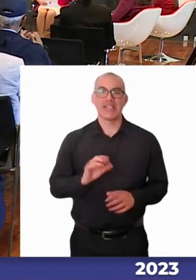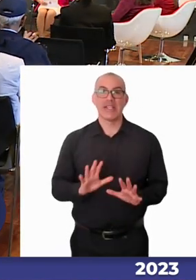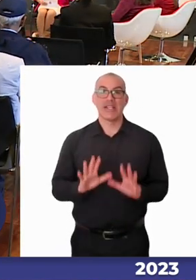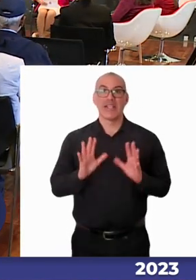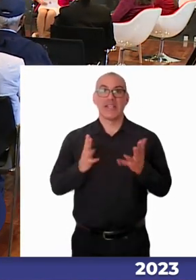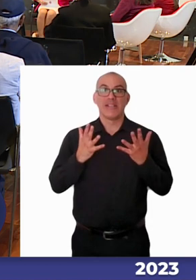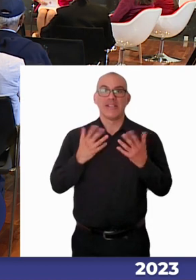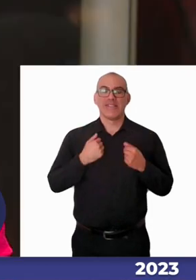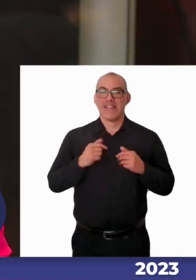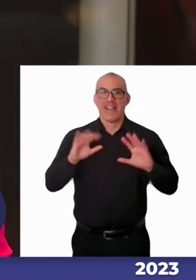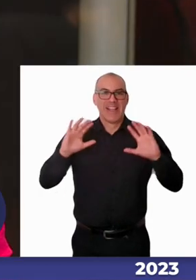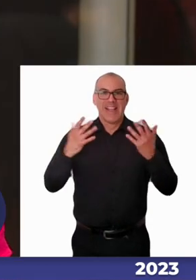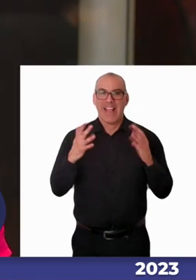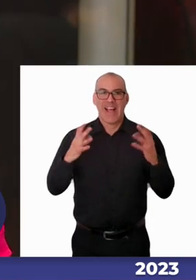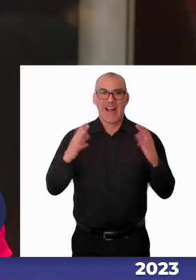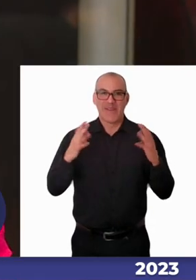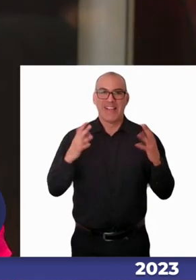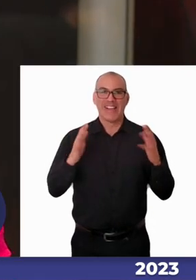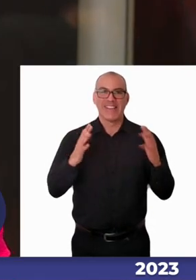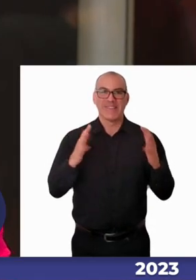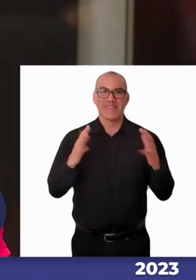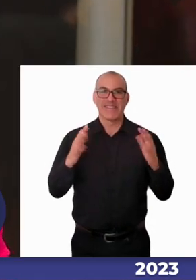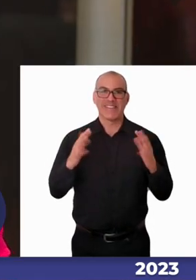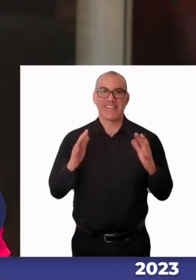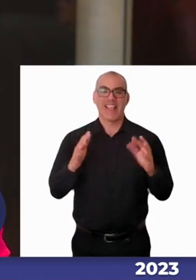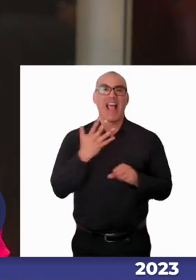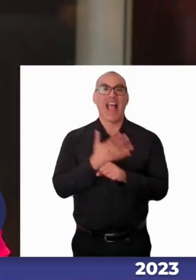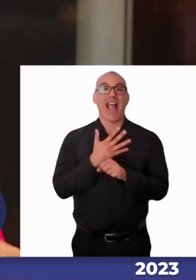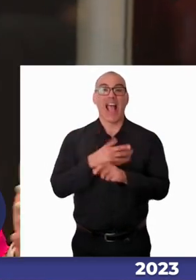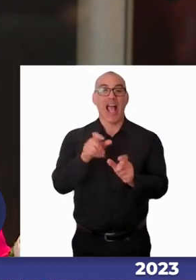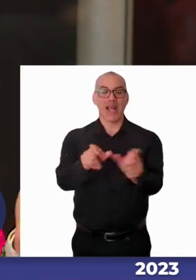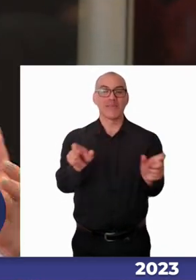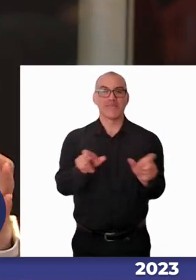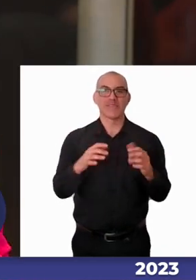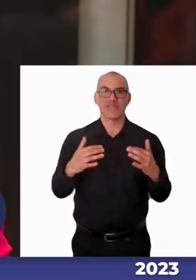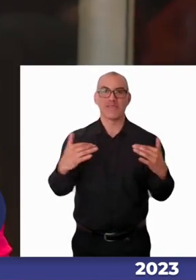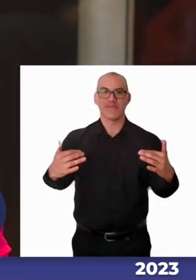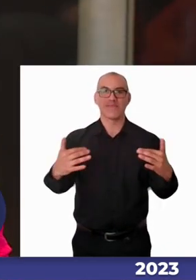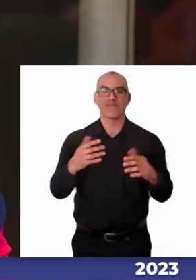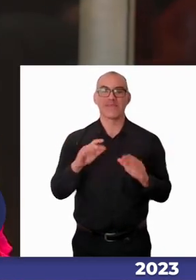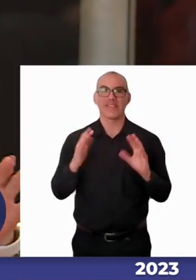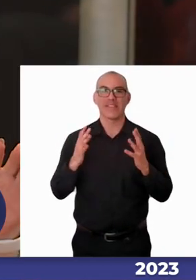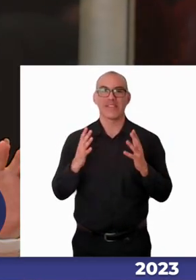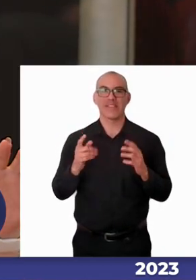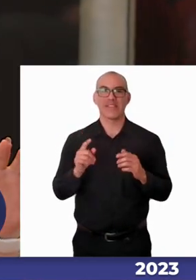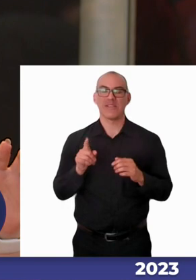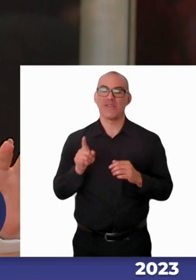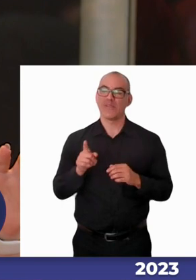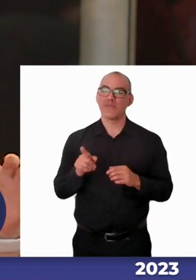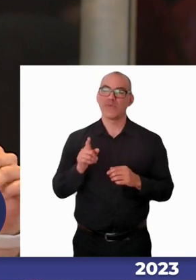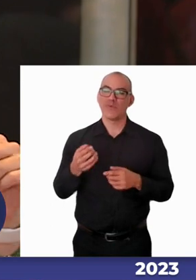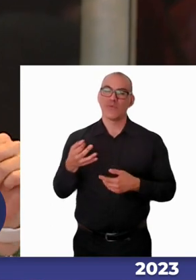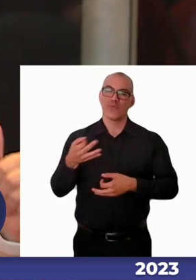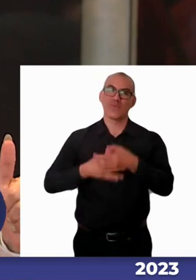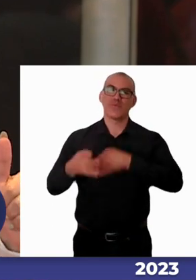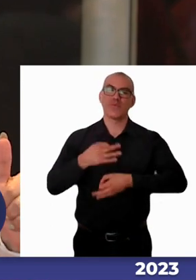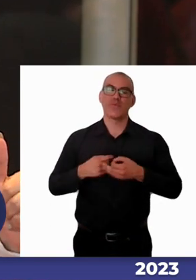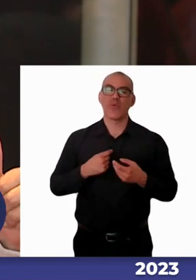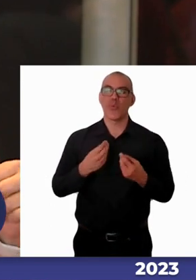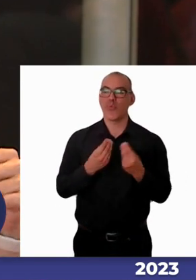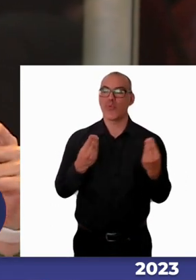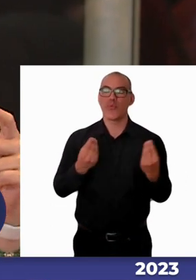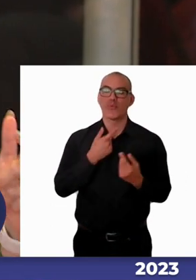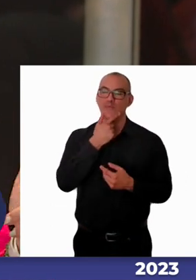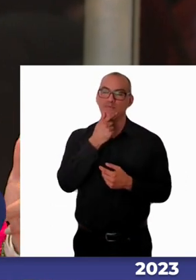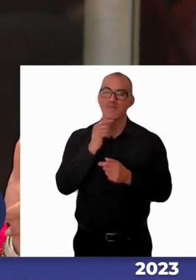aplauso espontáneo aquí del público Alejandra nos ha dejado aquí una inquietud varias inquietudes ¿cierto? tenemos temas de datos